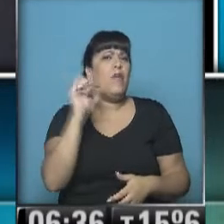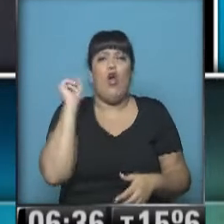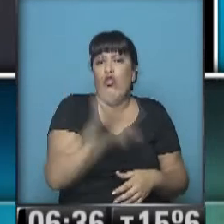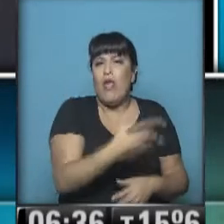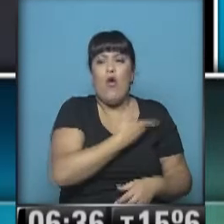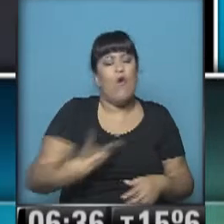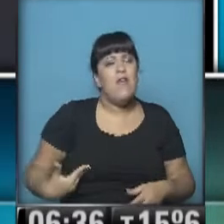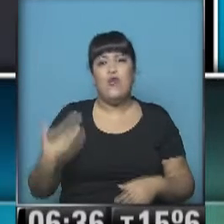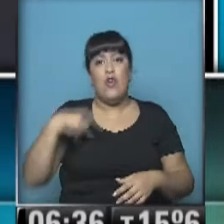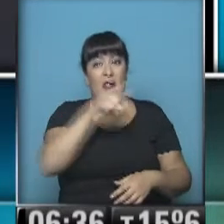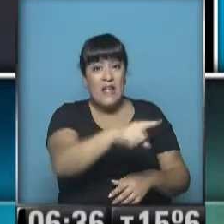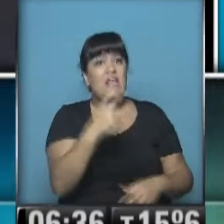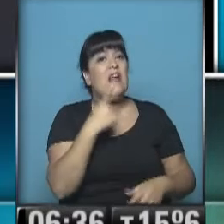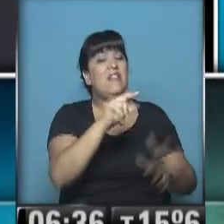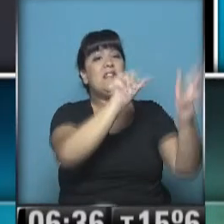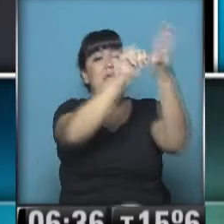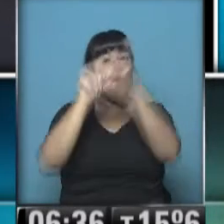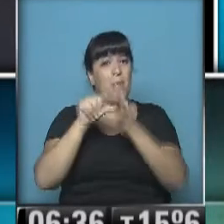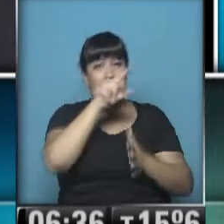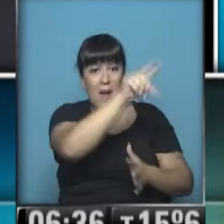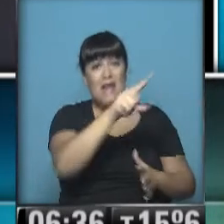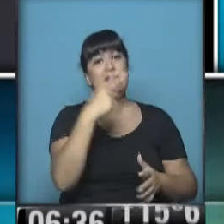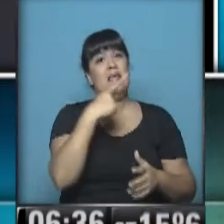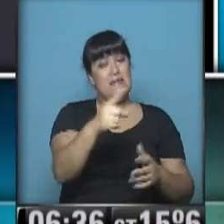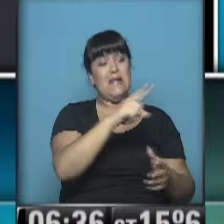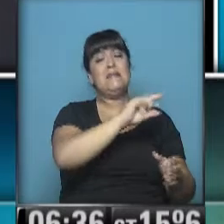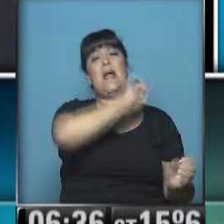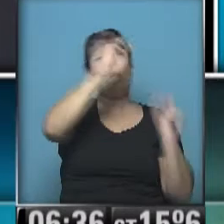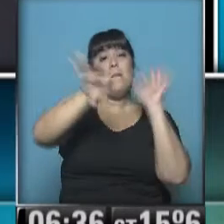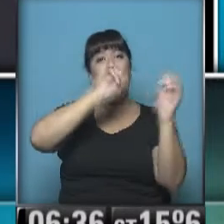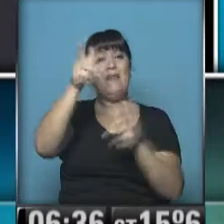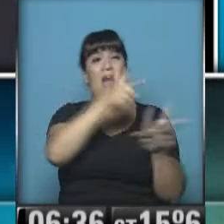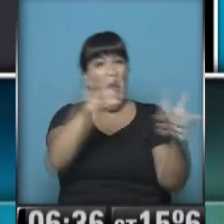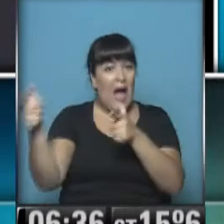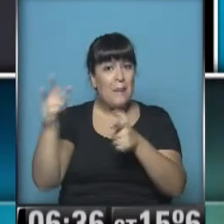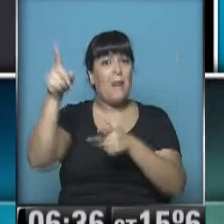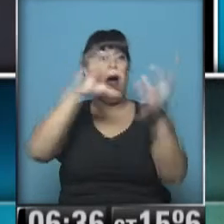instando a los estados a abstenerse de enviar armas a zonas en conflicto.